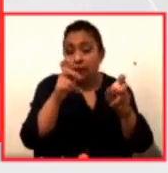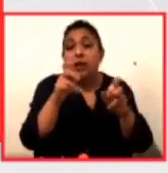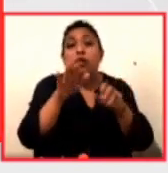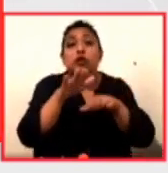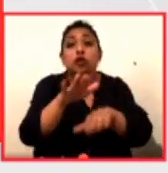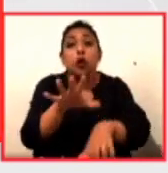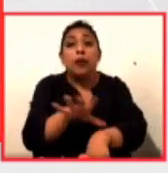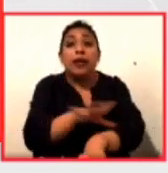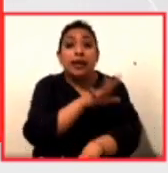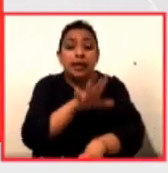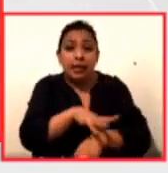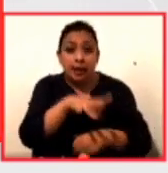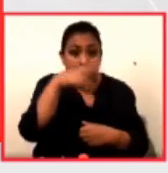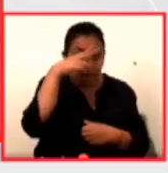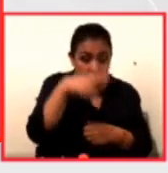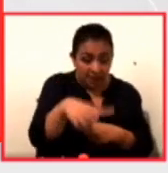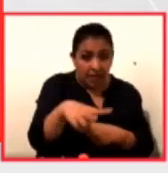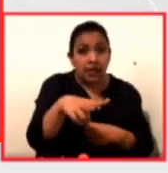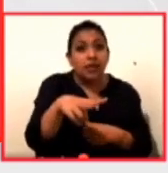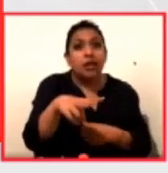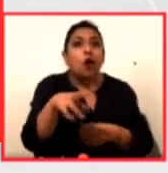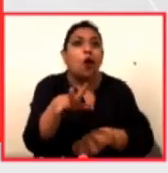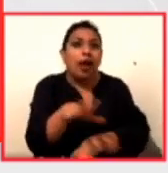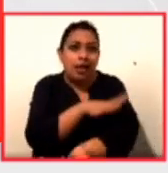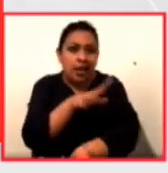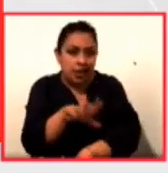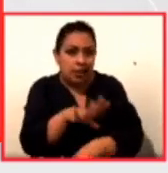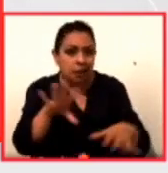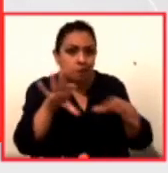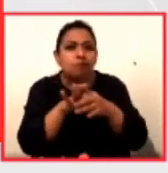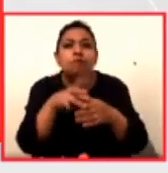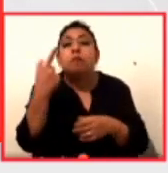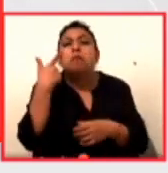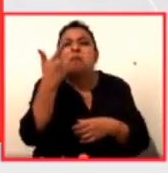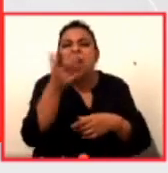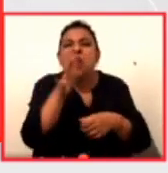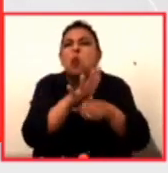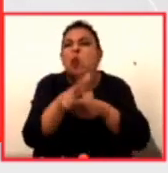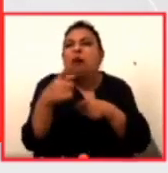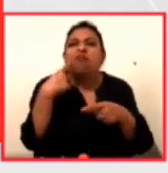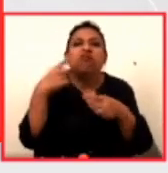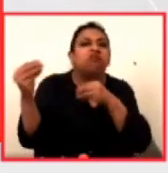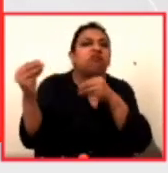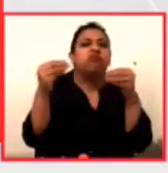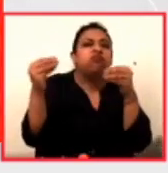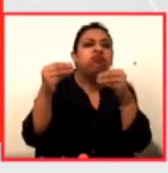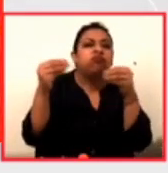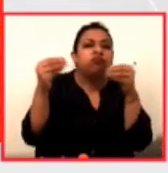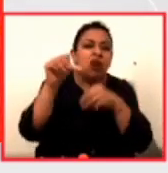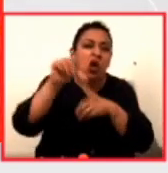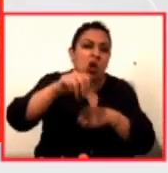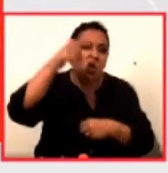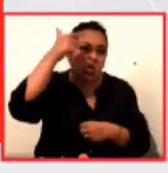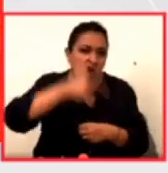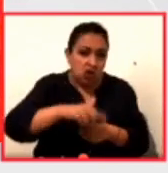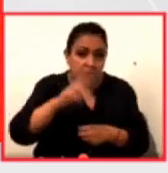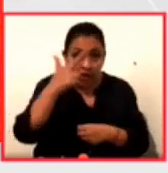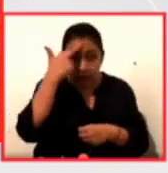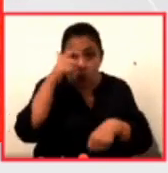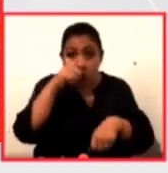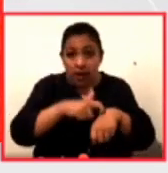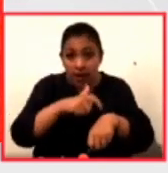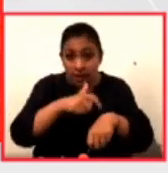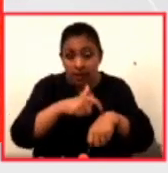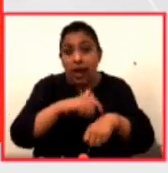México y su energía. Vamos a descubrir qué es lo que tiene preparado para la discusión, para el debate de esta noche. Recuérdelo terminando